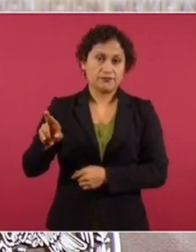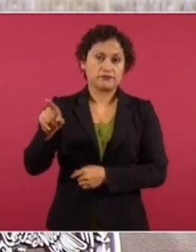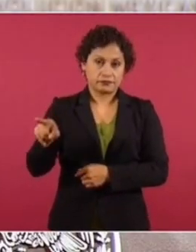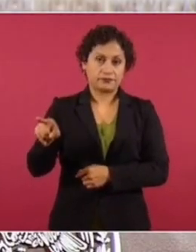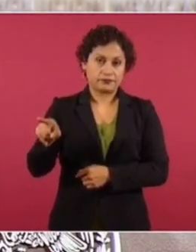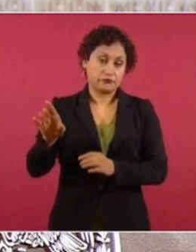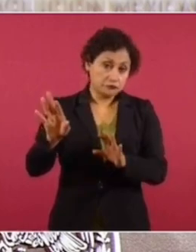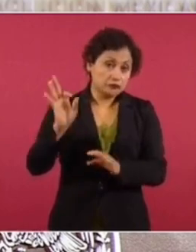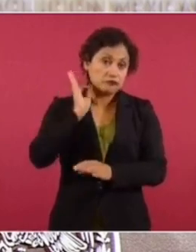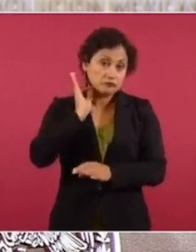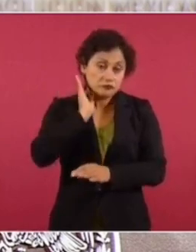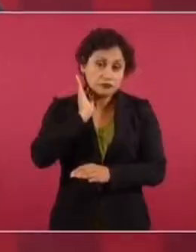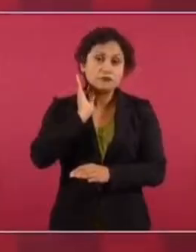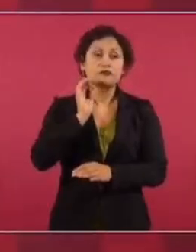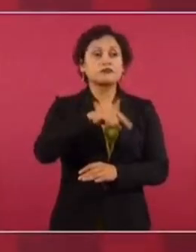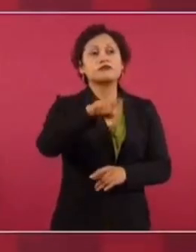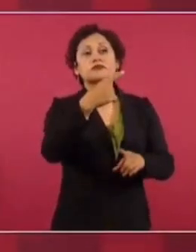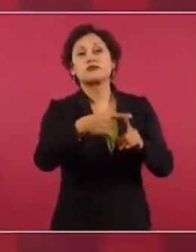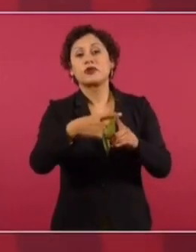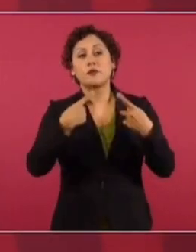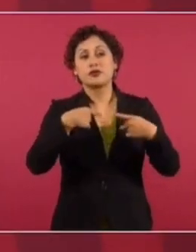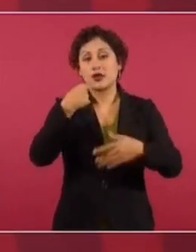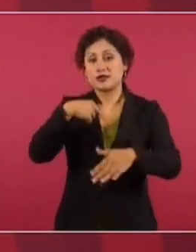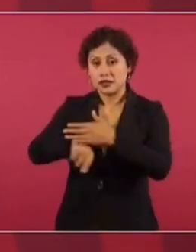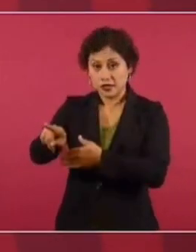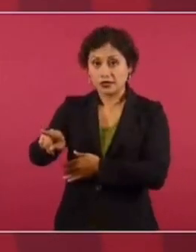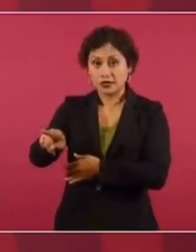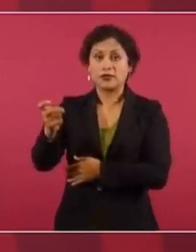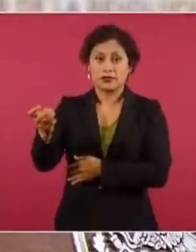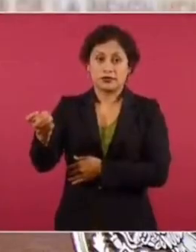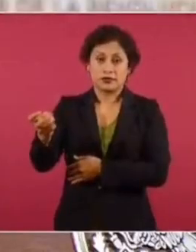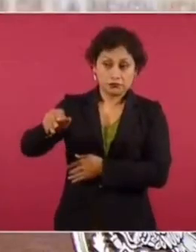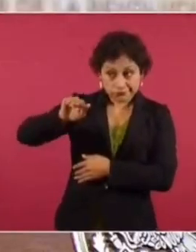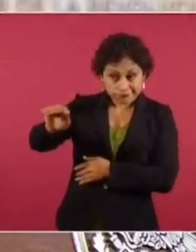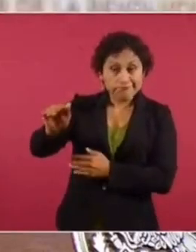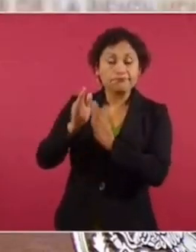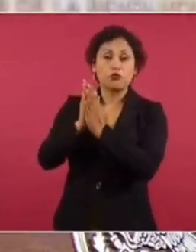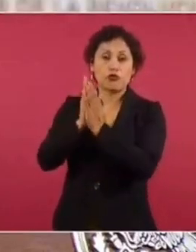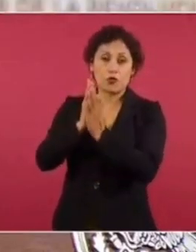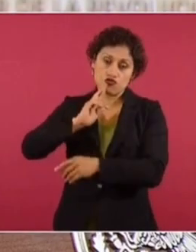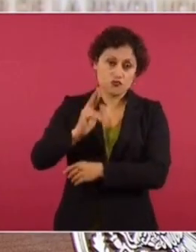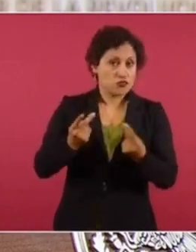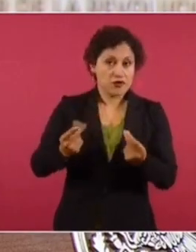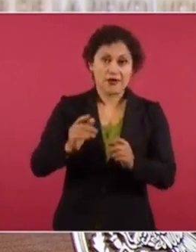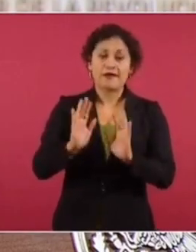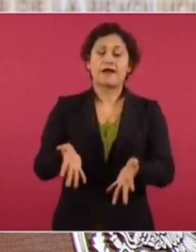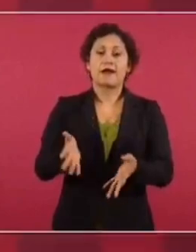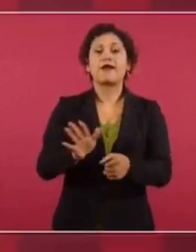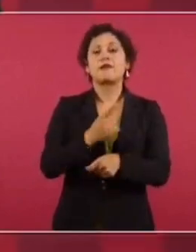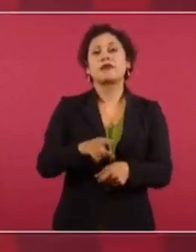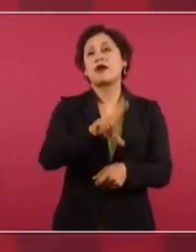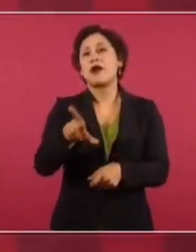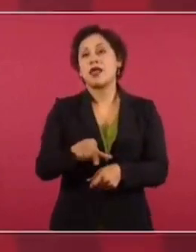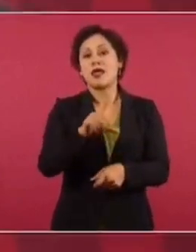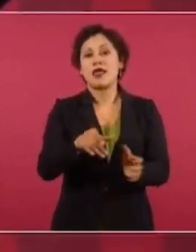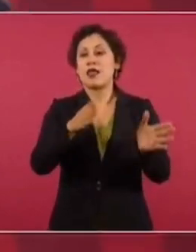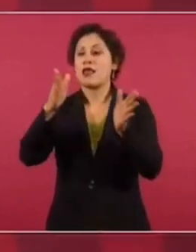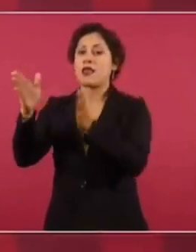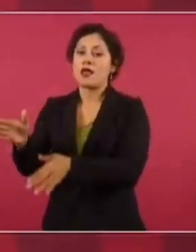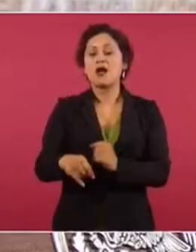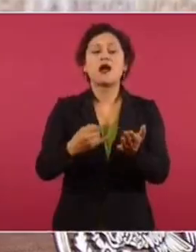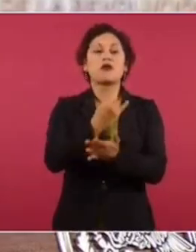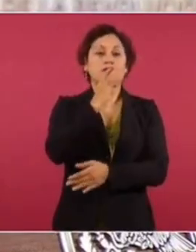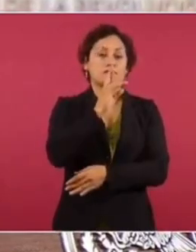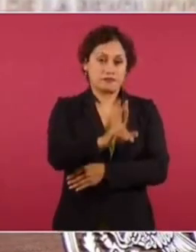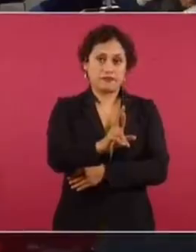Y los interesados, o los que presenten la denuncia, exigirle a la Fiscalía que resuelva pronto. Que también no vayan a resolver ya una vez que